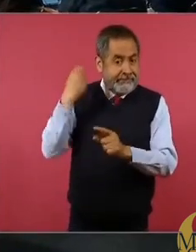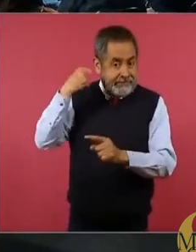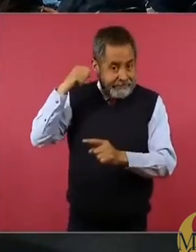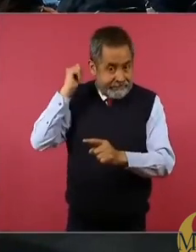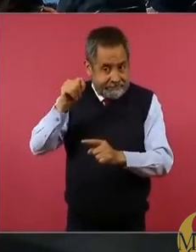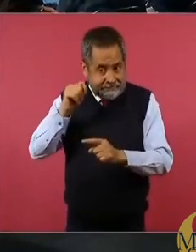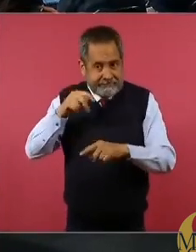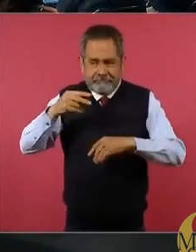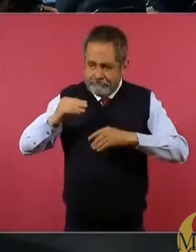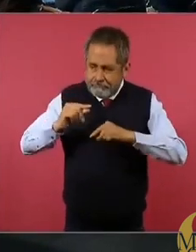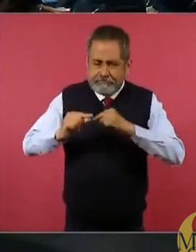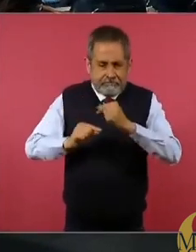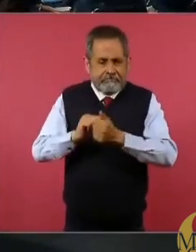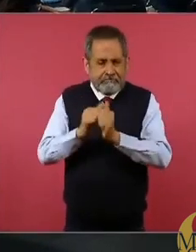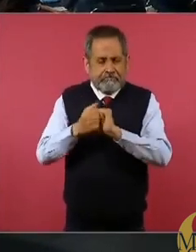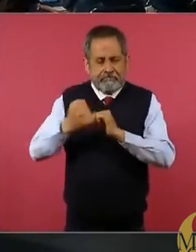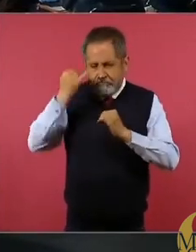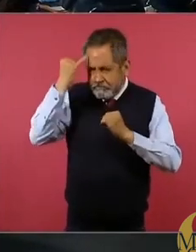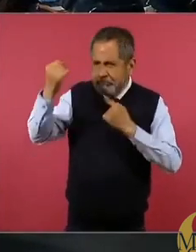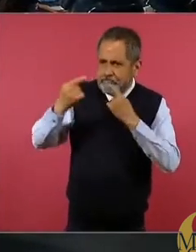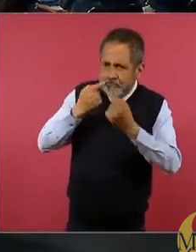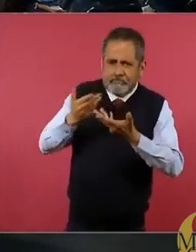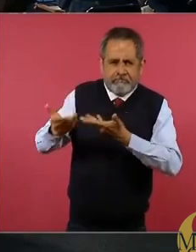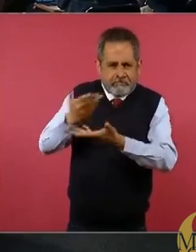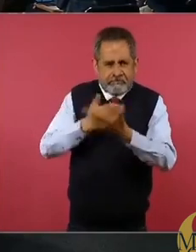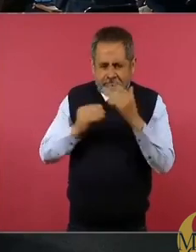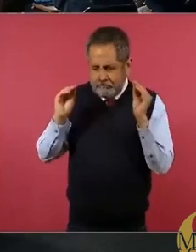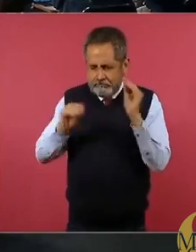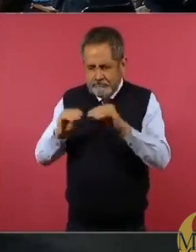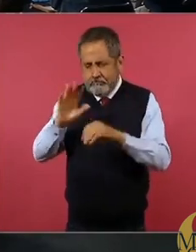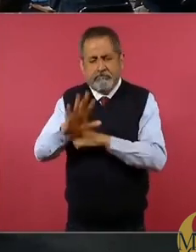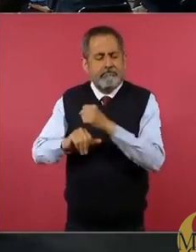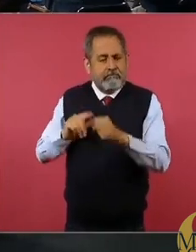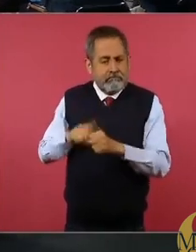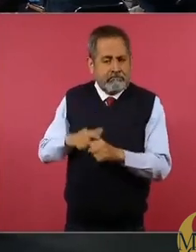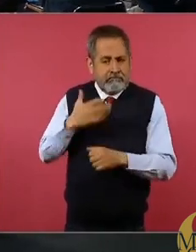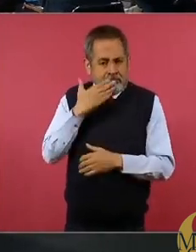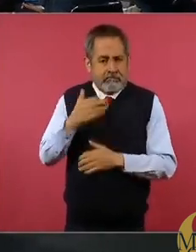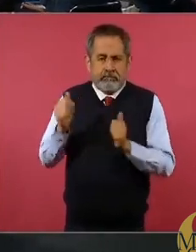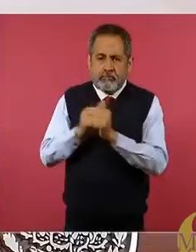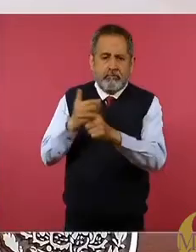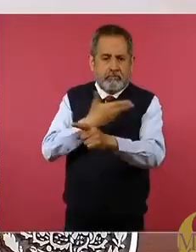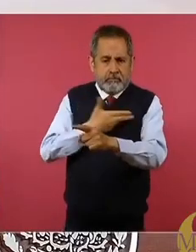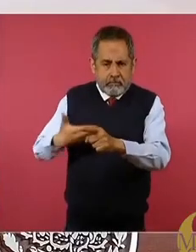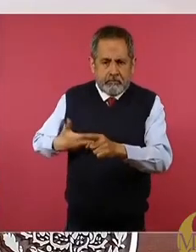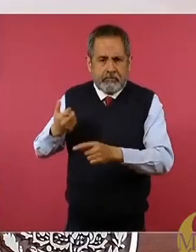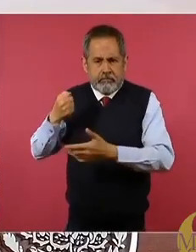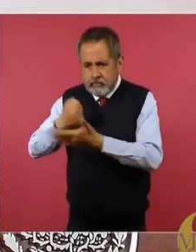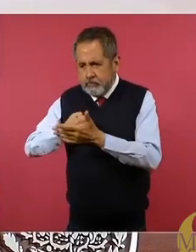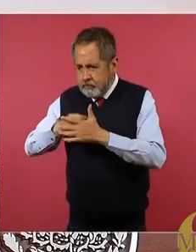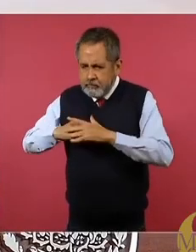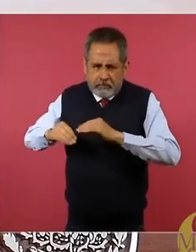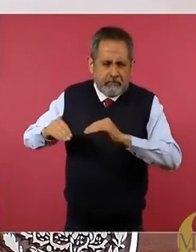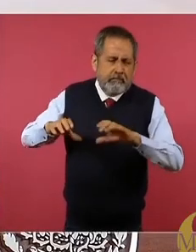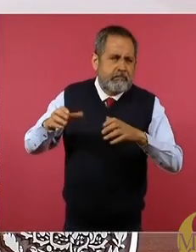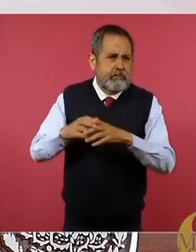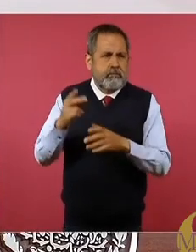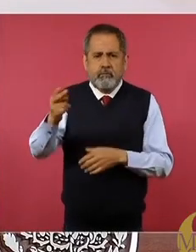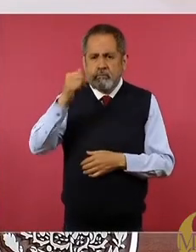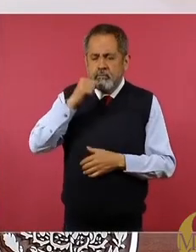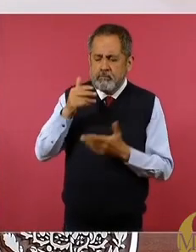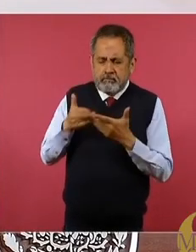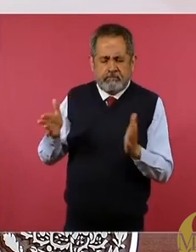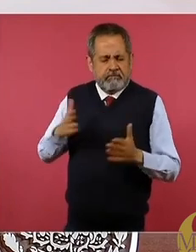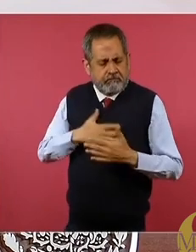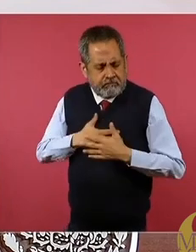construyendo a través del diálogo, las ideas y la reflexión, una agenda por los animales entre el Ejecutivo y el Movimiento Conciencia. Usted nos abrió